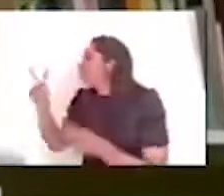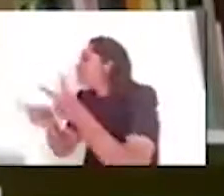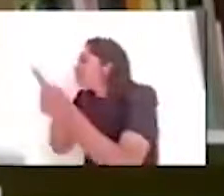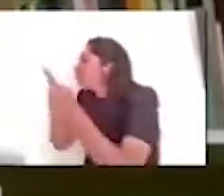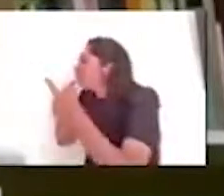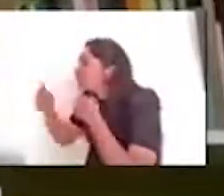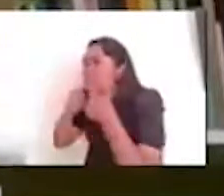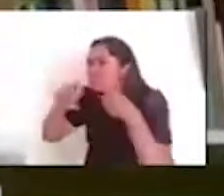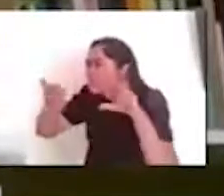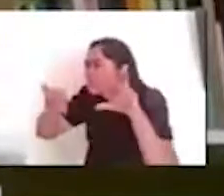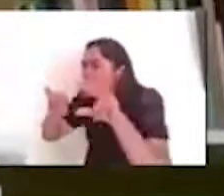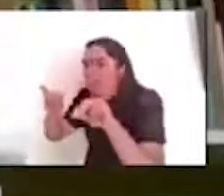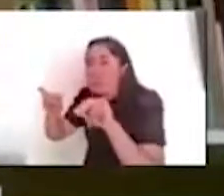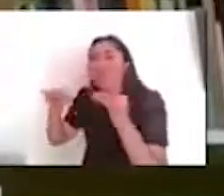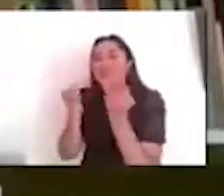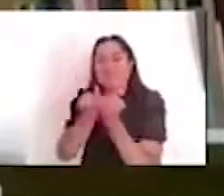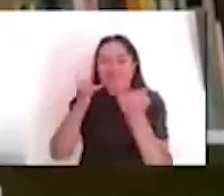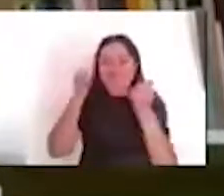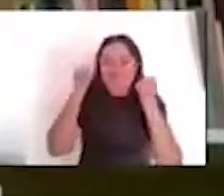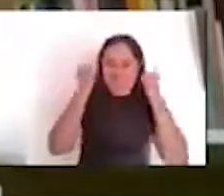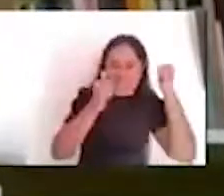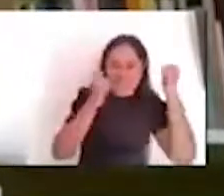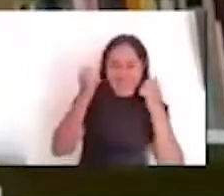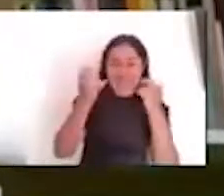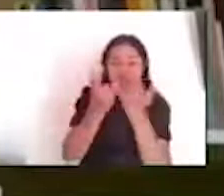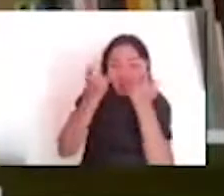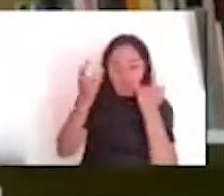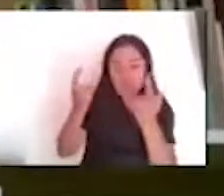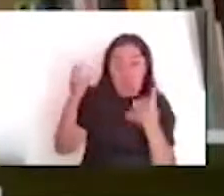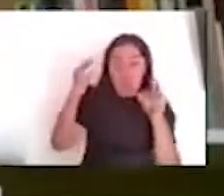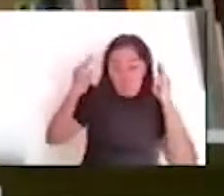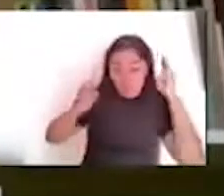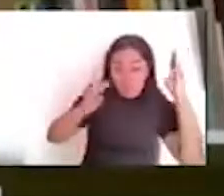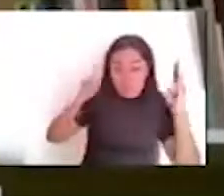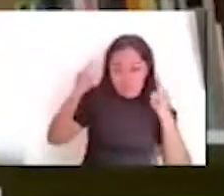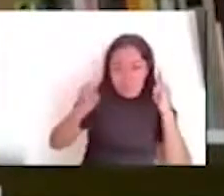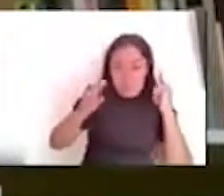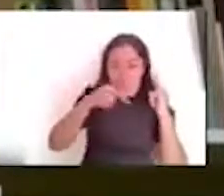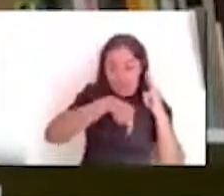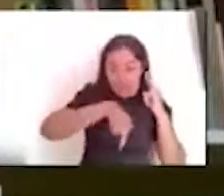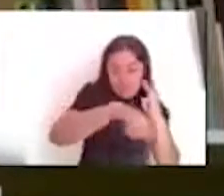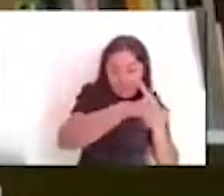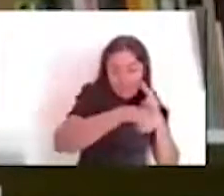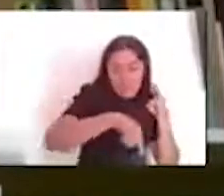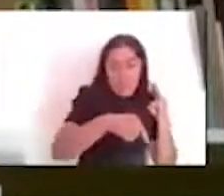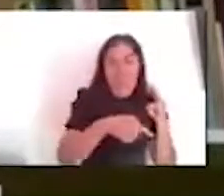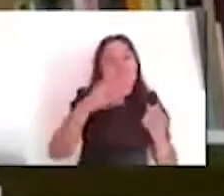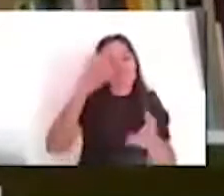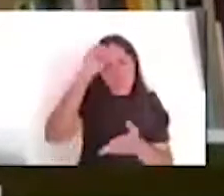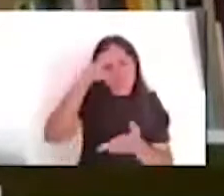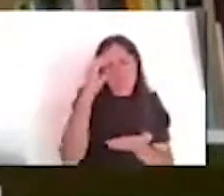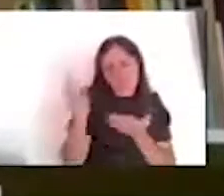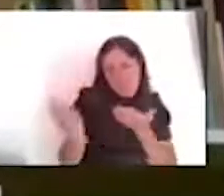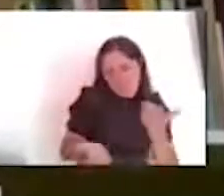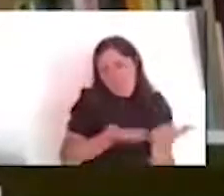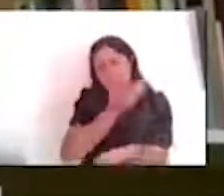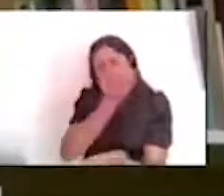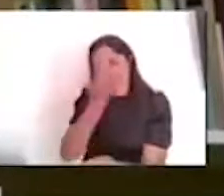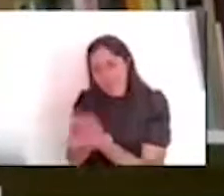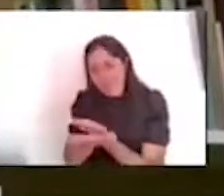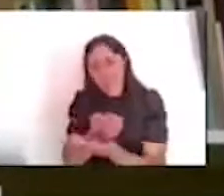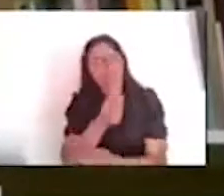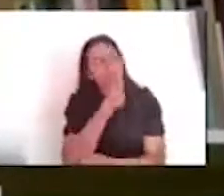algún momento, todo la, este, pues, el cuerpo académico, pues, da sus opiniones y, en ciertos casos, sí, déjame